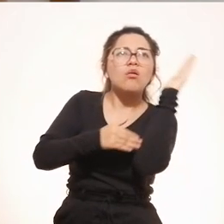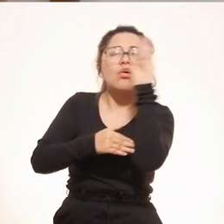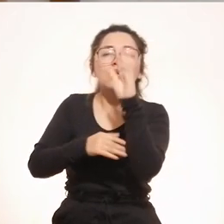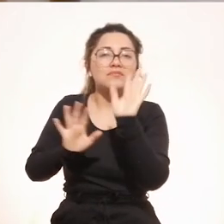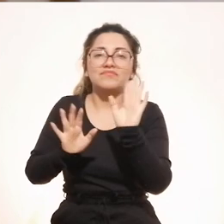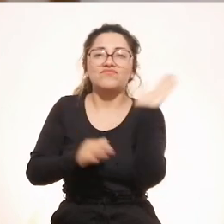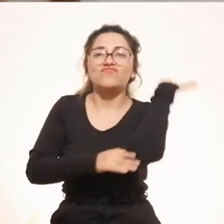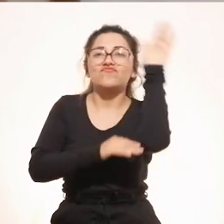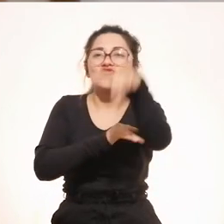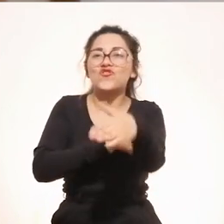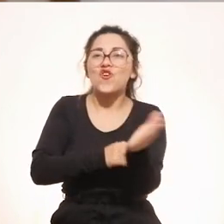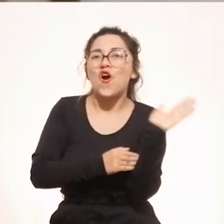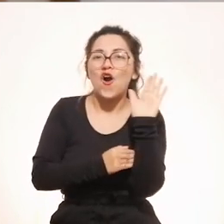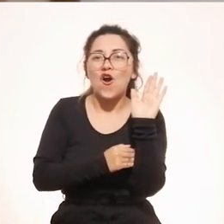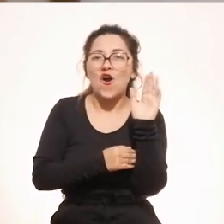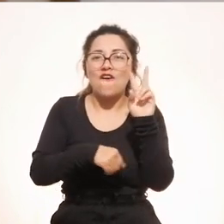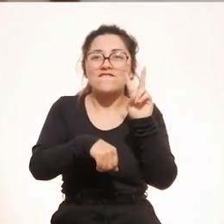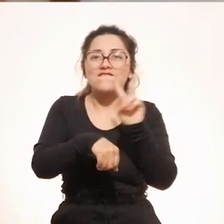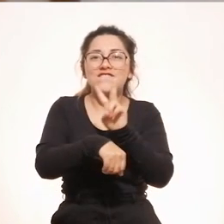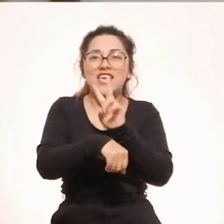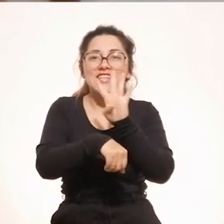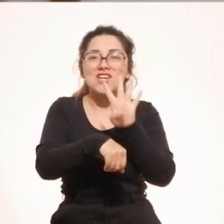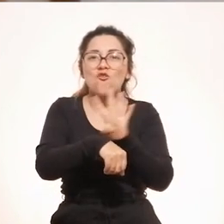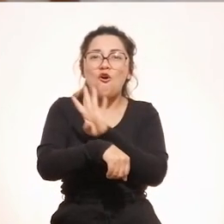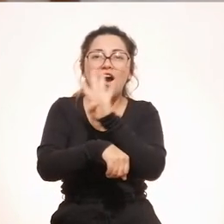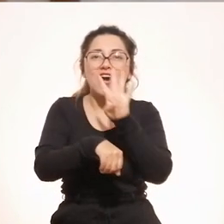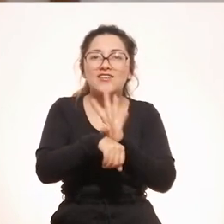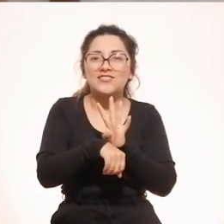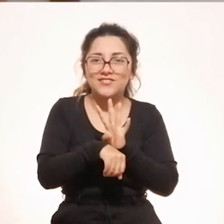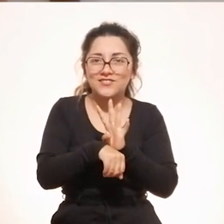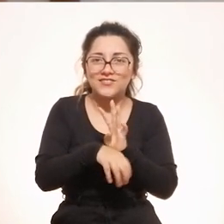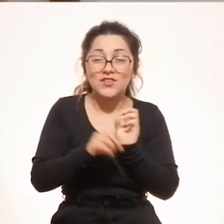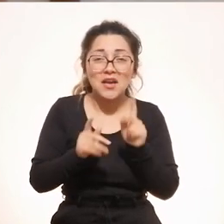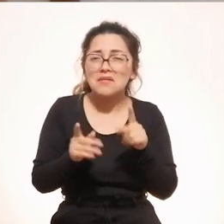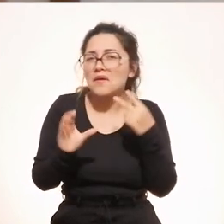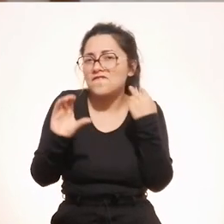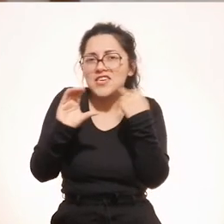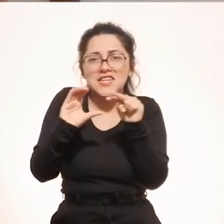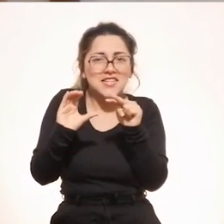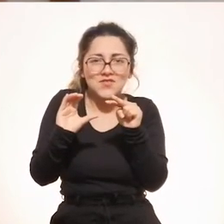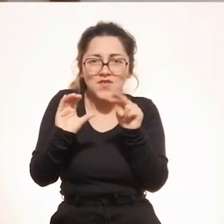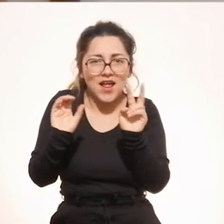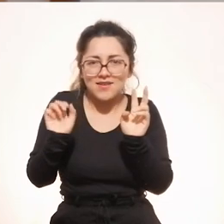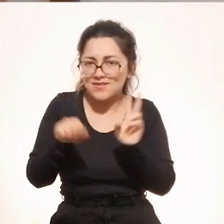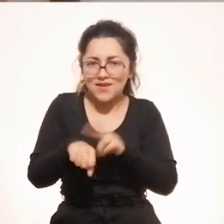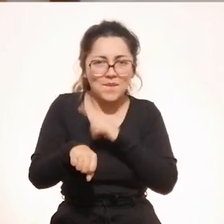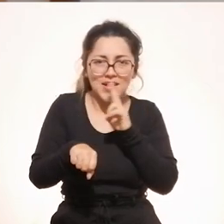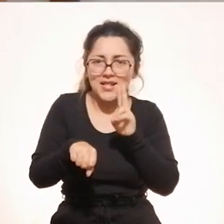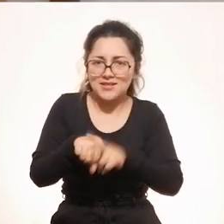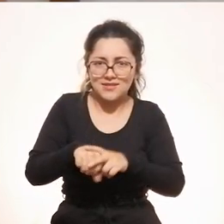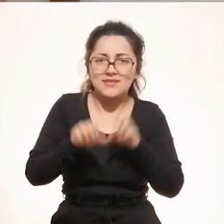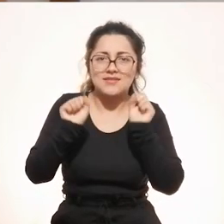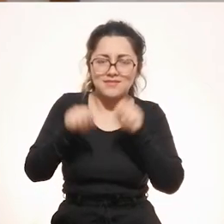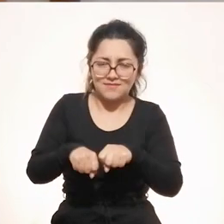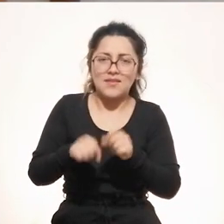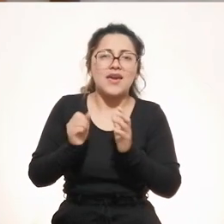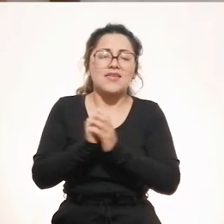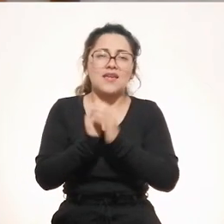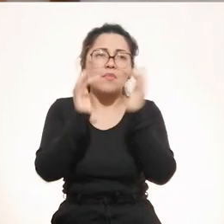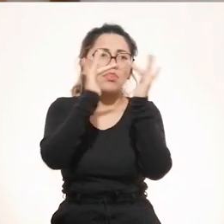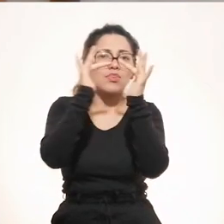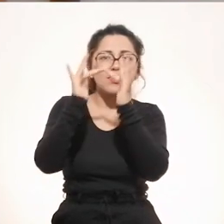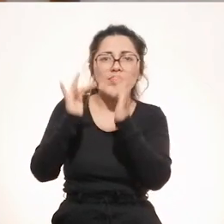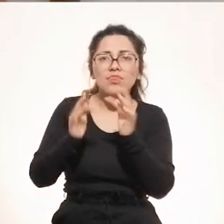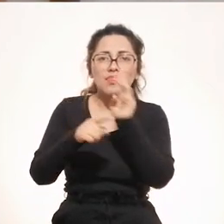Obvio, va a estar funcionando a las 24 horas del día, porque la modalidad es virtual. En los medios